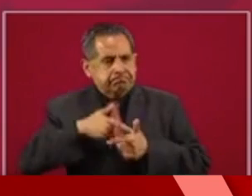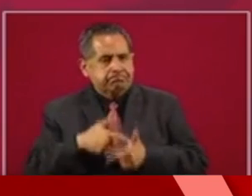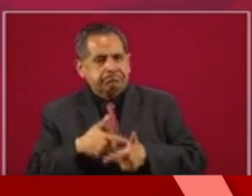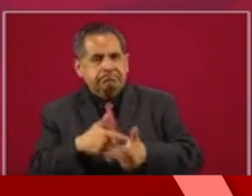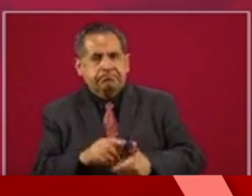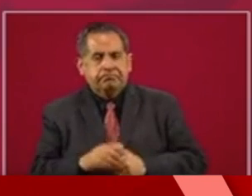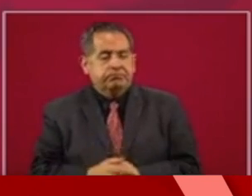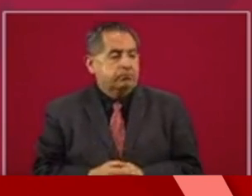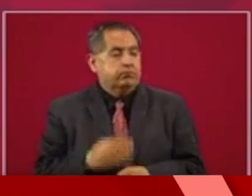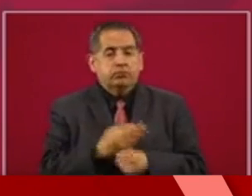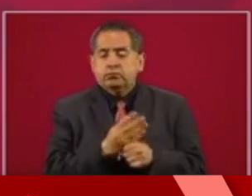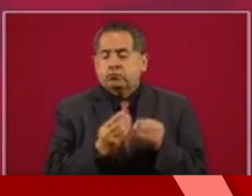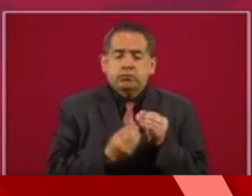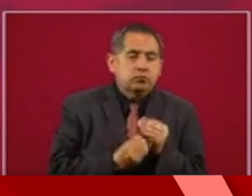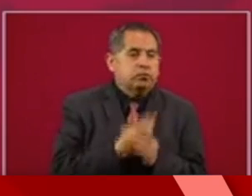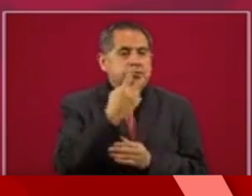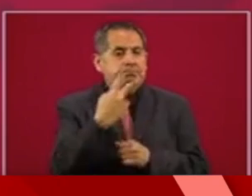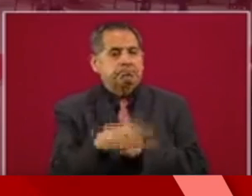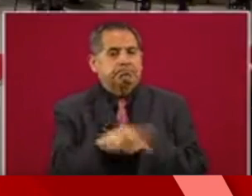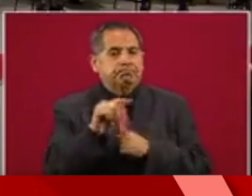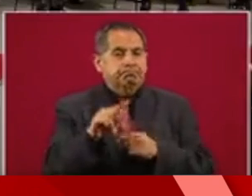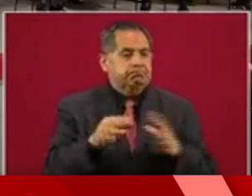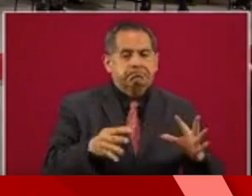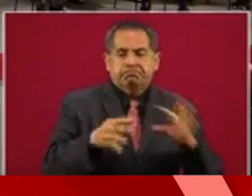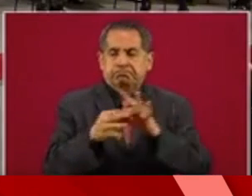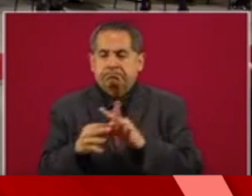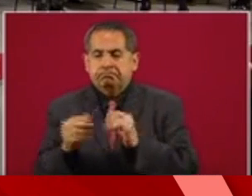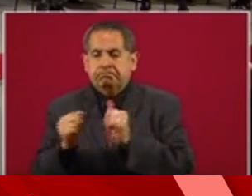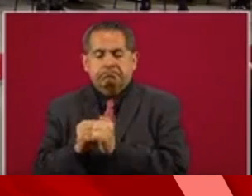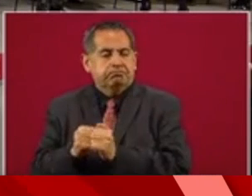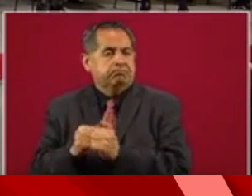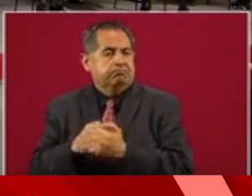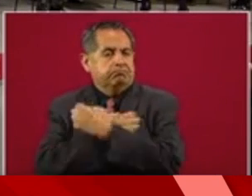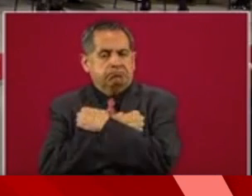Nace una televisión aliada de la educación.